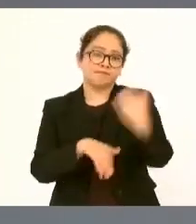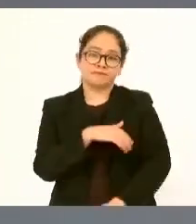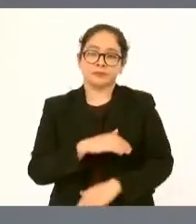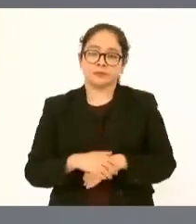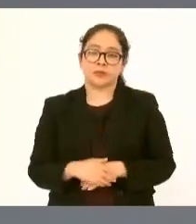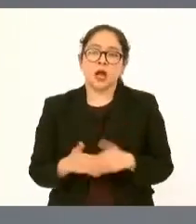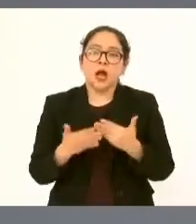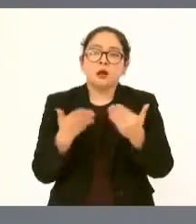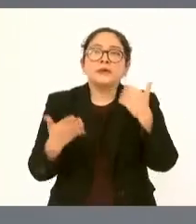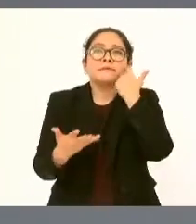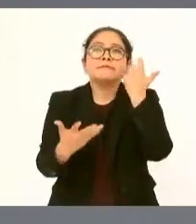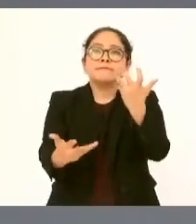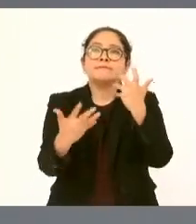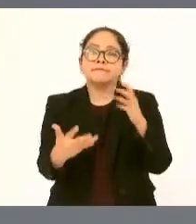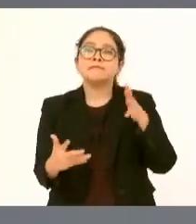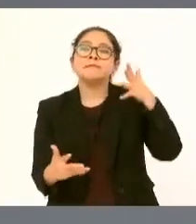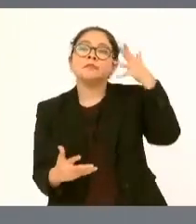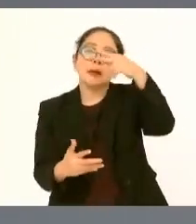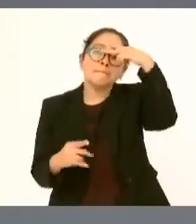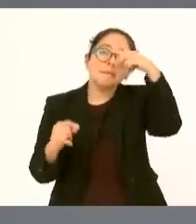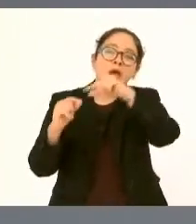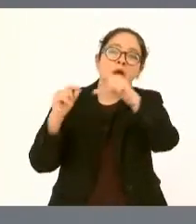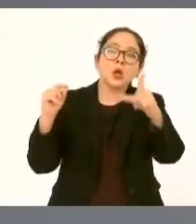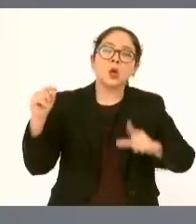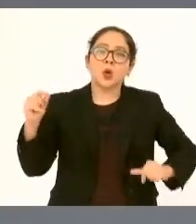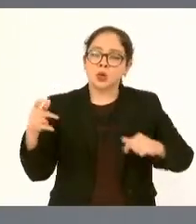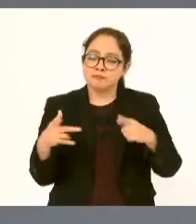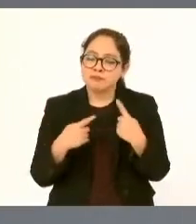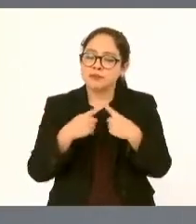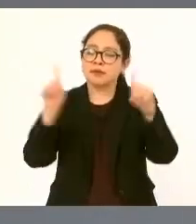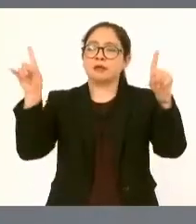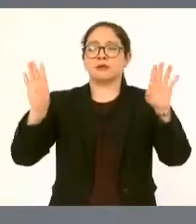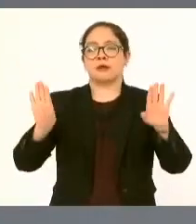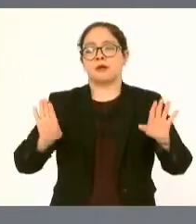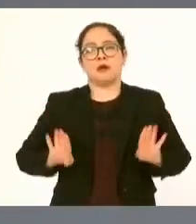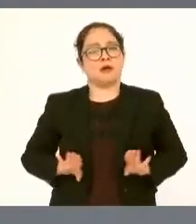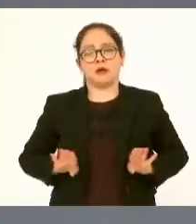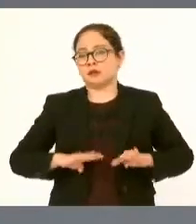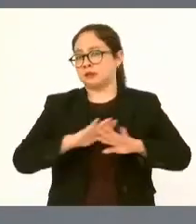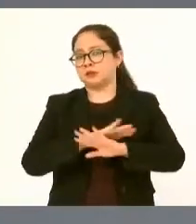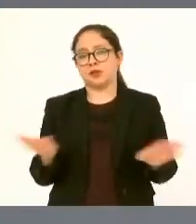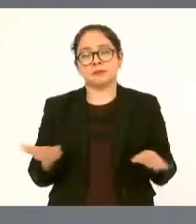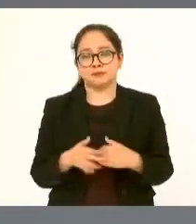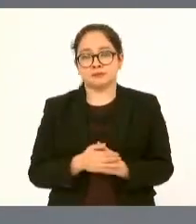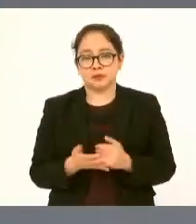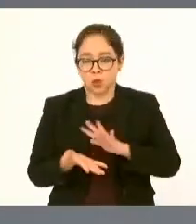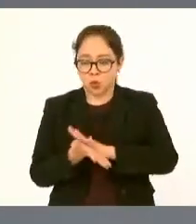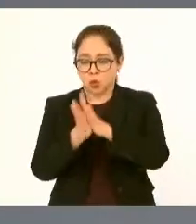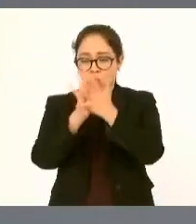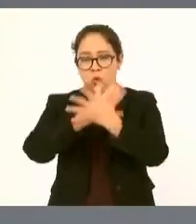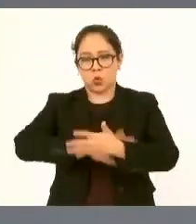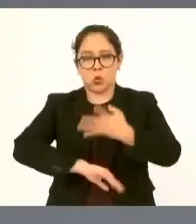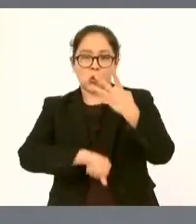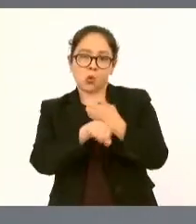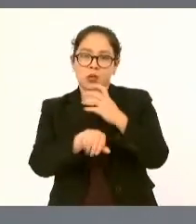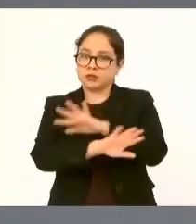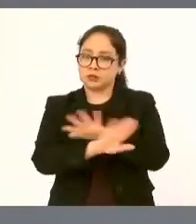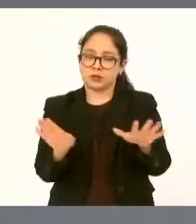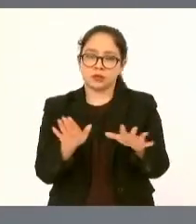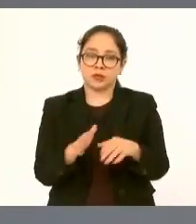una patria nueva vamos a la transformación de nuestro país la cuarta transformación